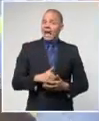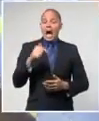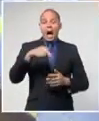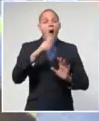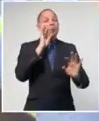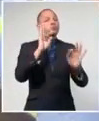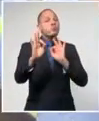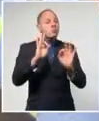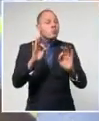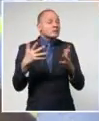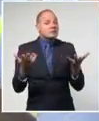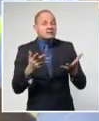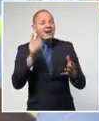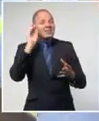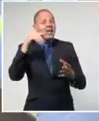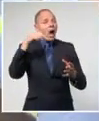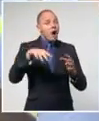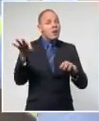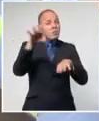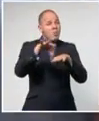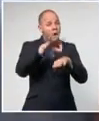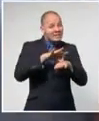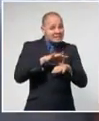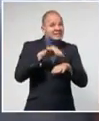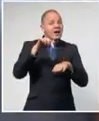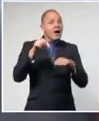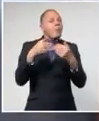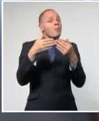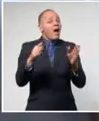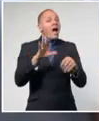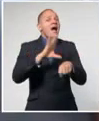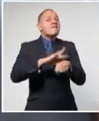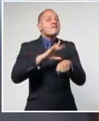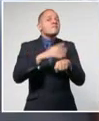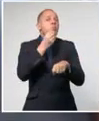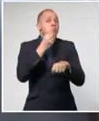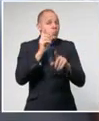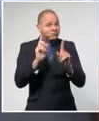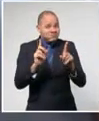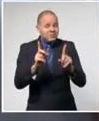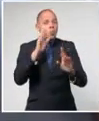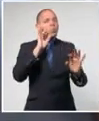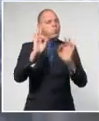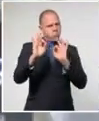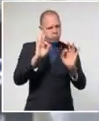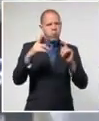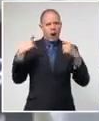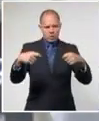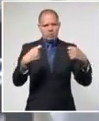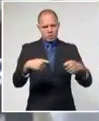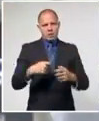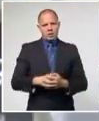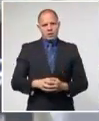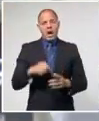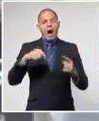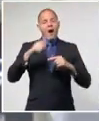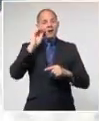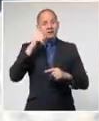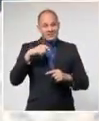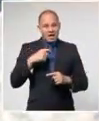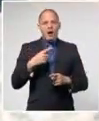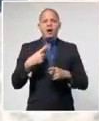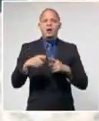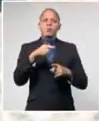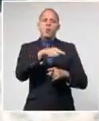arbovirosis y prolifera el mosquito Aedes aegypti, al cual hay que prestarle atención para eliminarlo por más